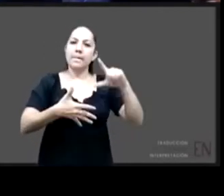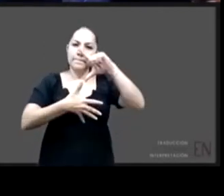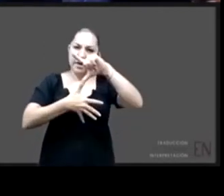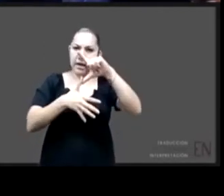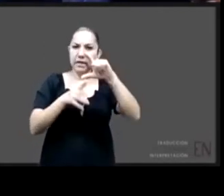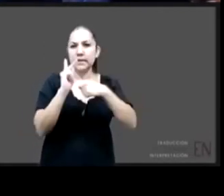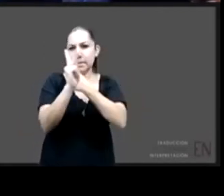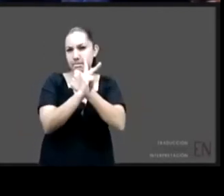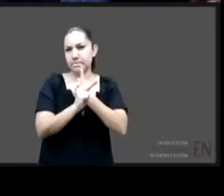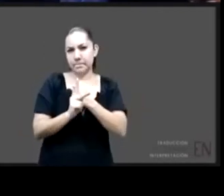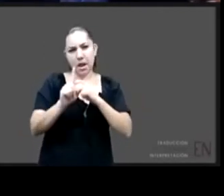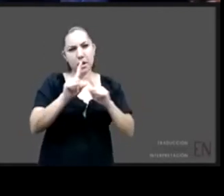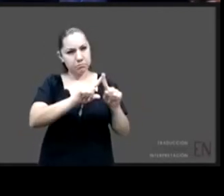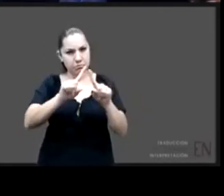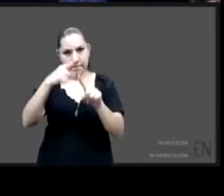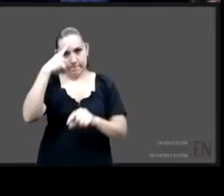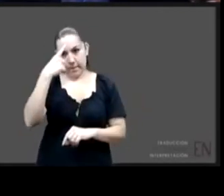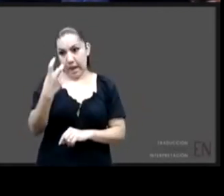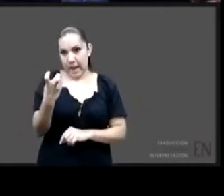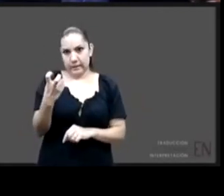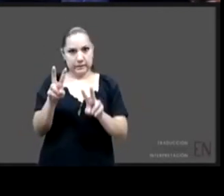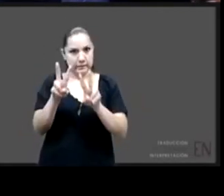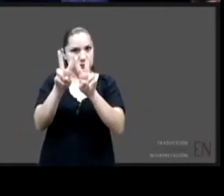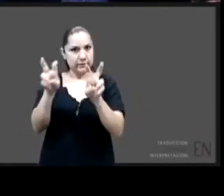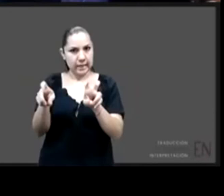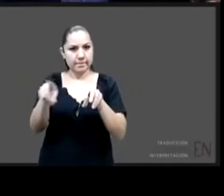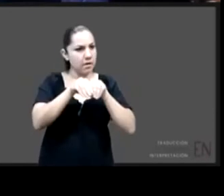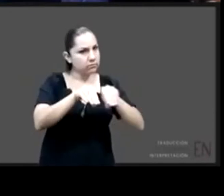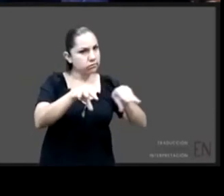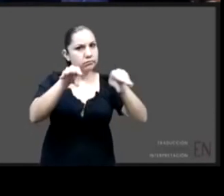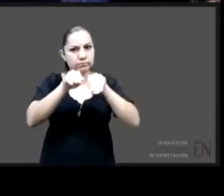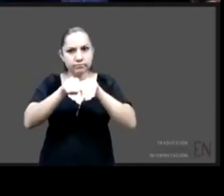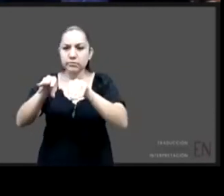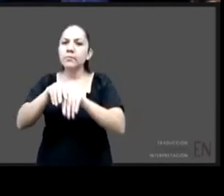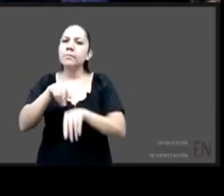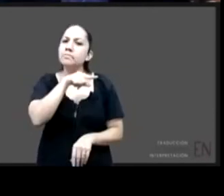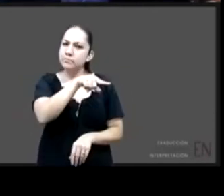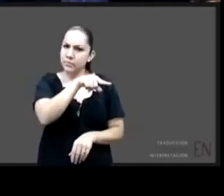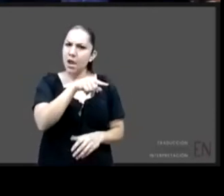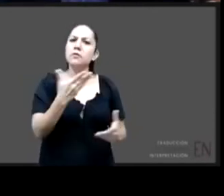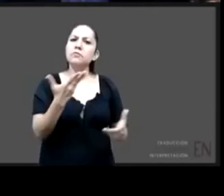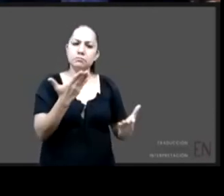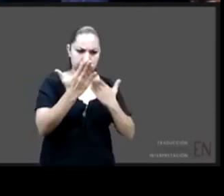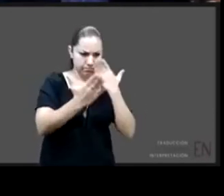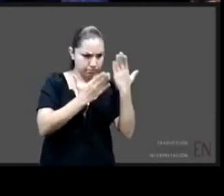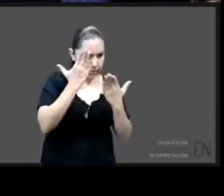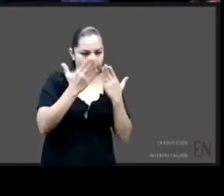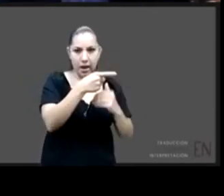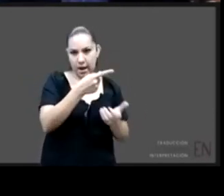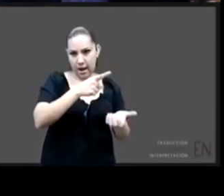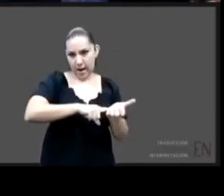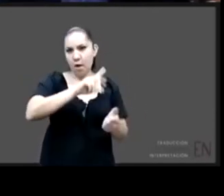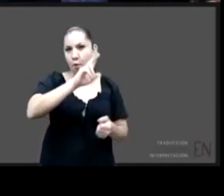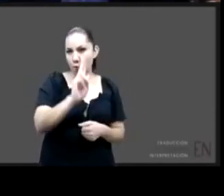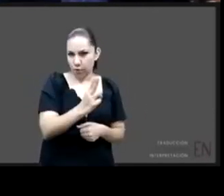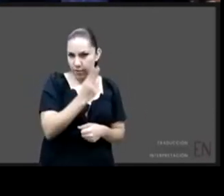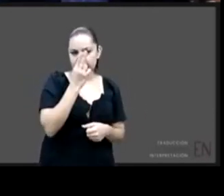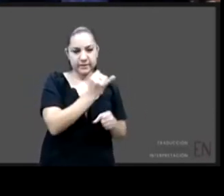este tema. Es universitaria, es investigadora en estos temas de niñez y